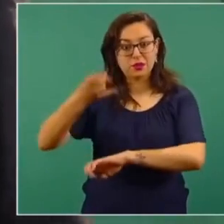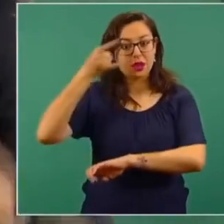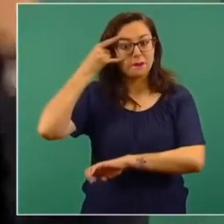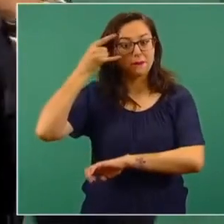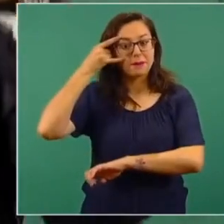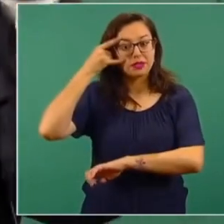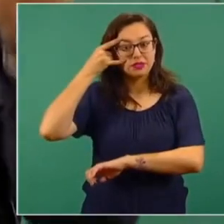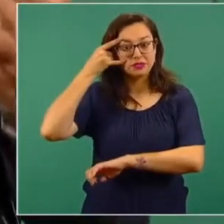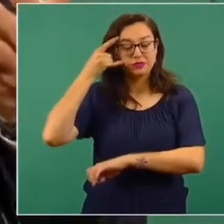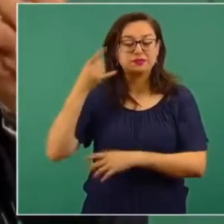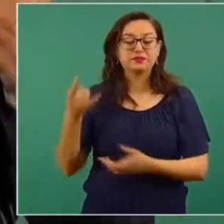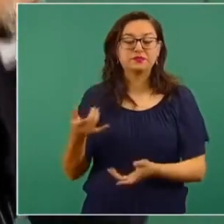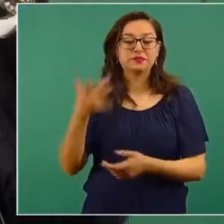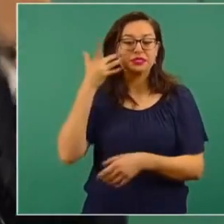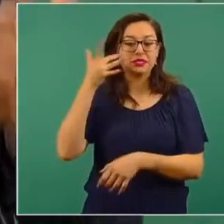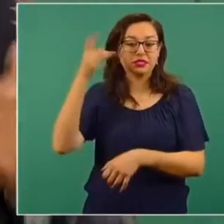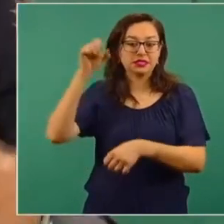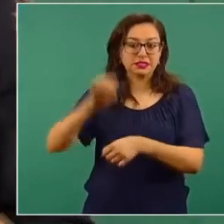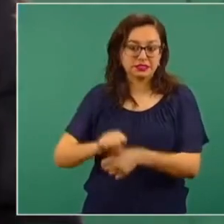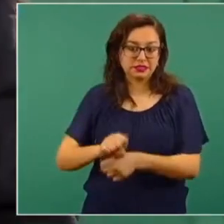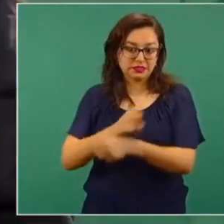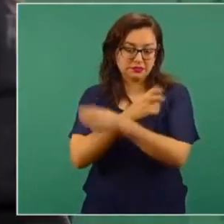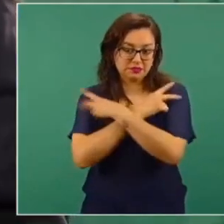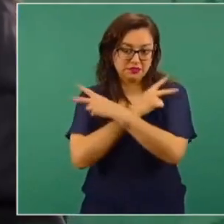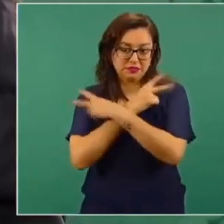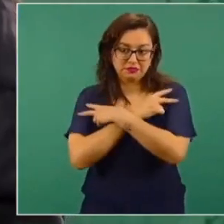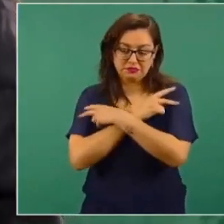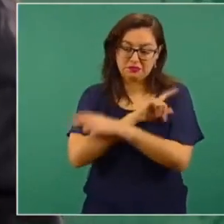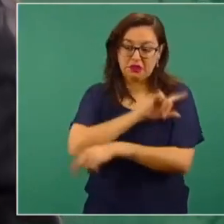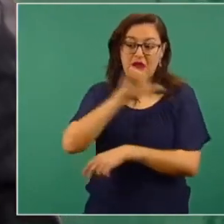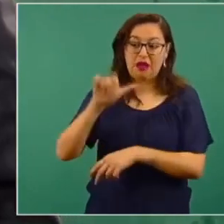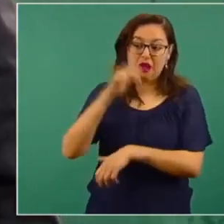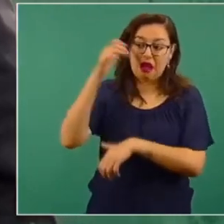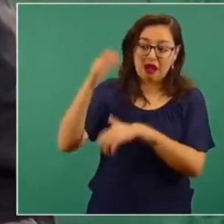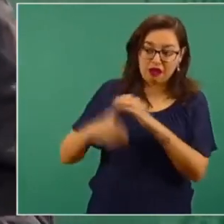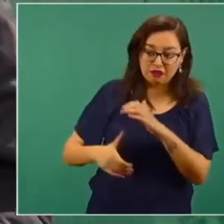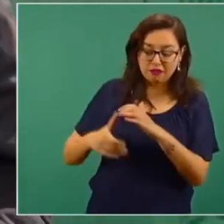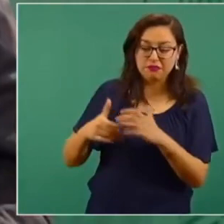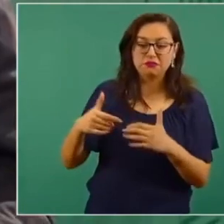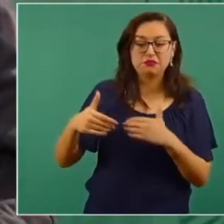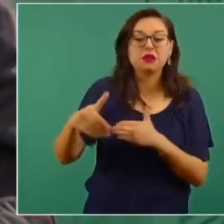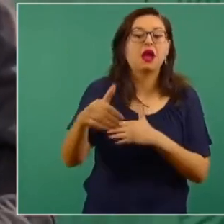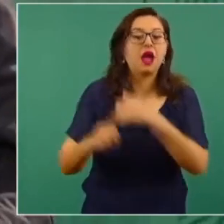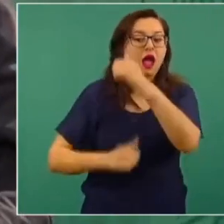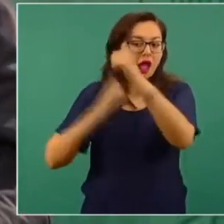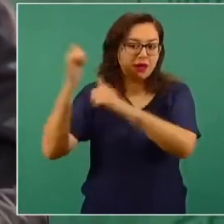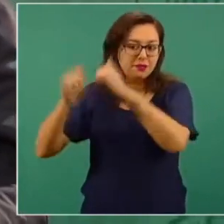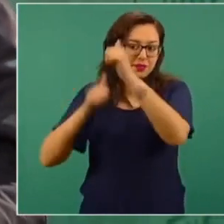pasando Semana Santa es decir en abril los primeros días de abril